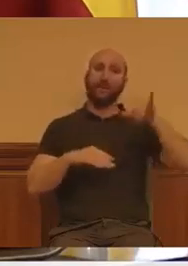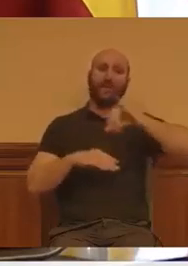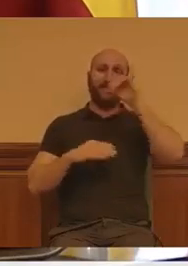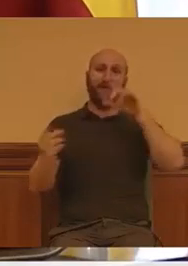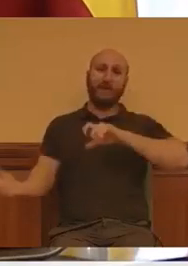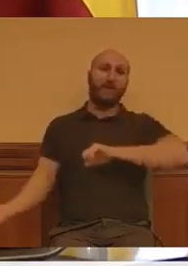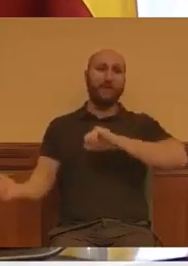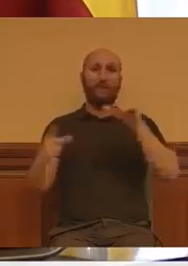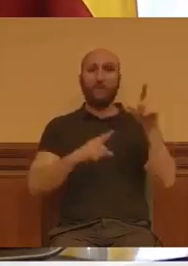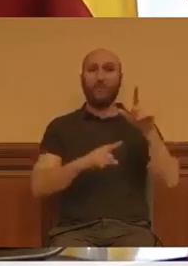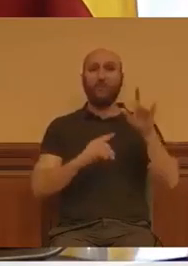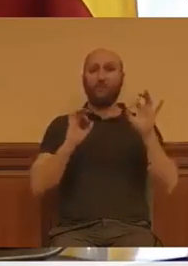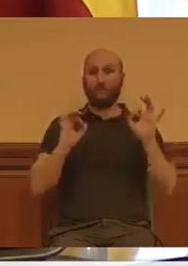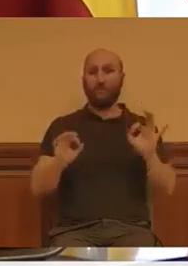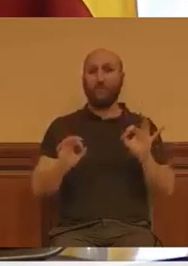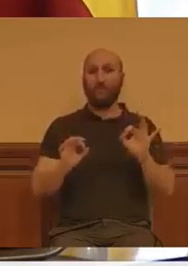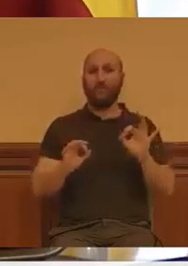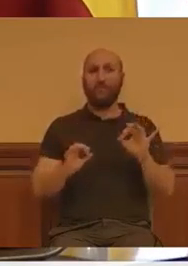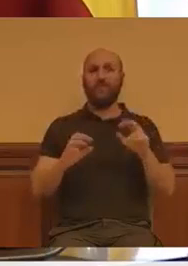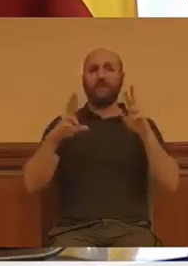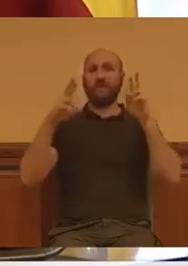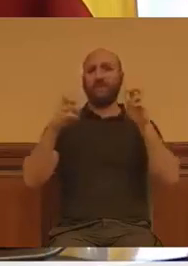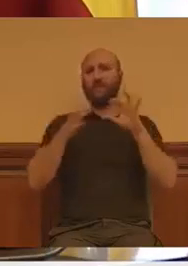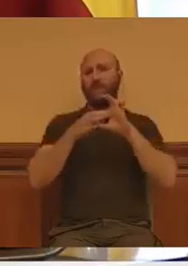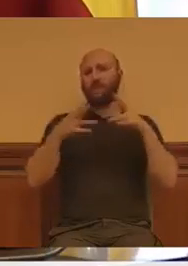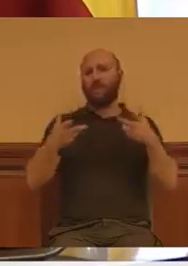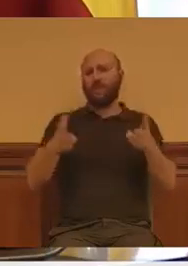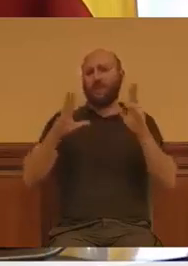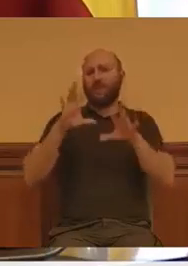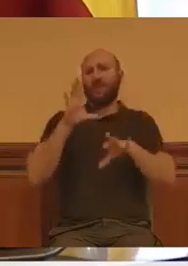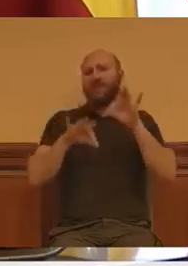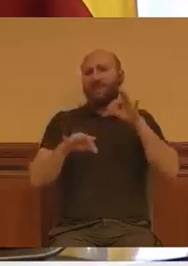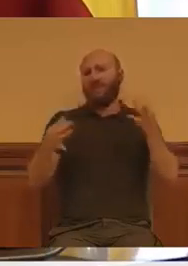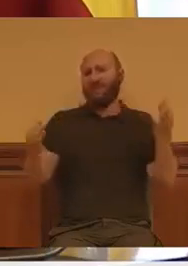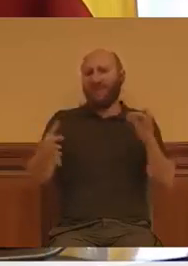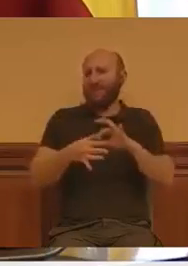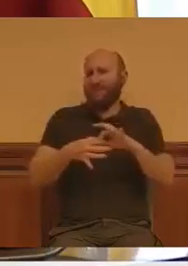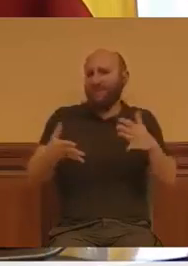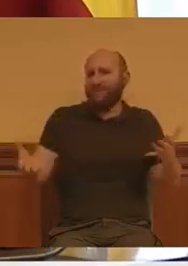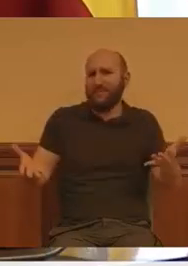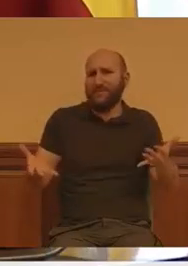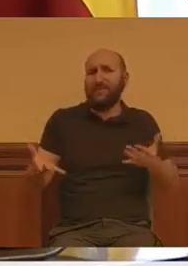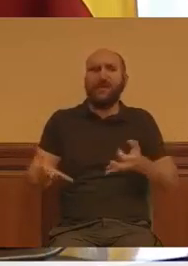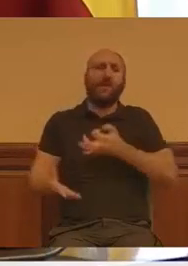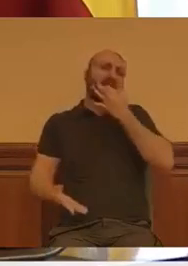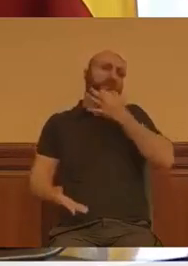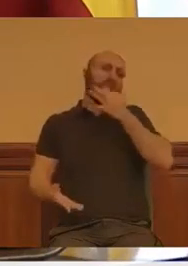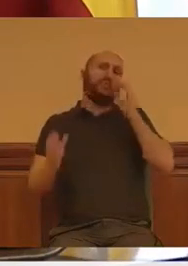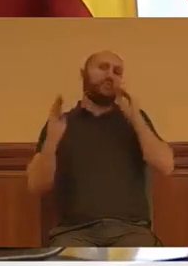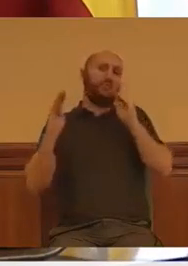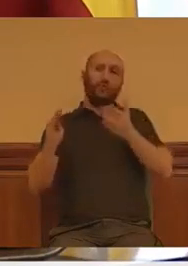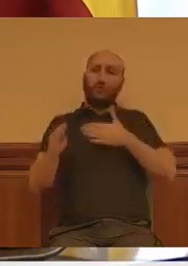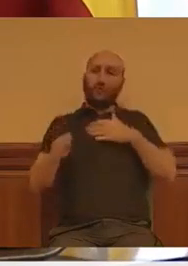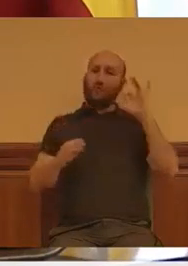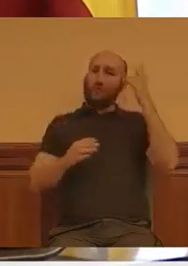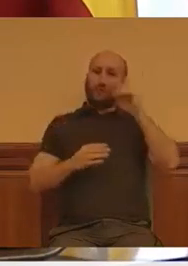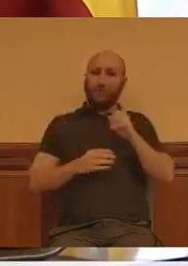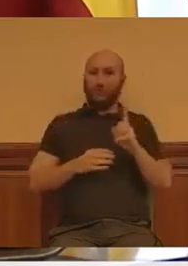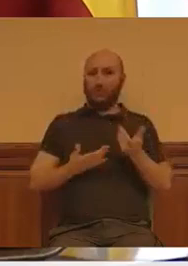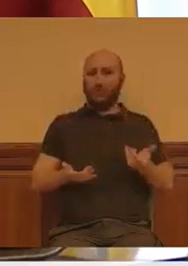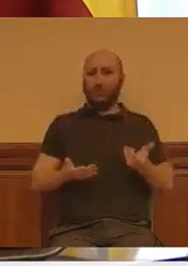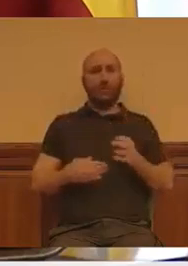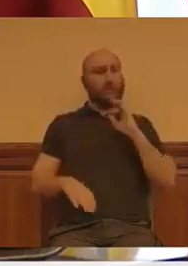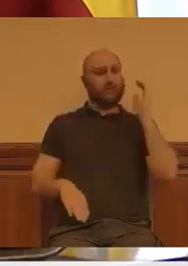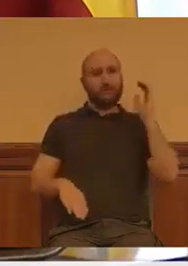¿Qué tiene esto que ver con la famosa libertad de elección, que es su discurso, que no es el nuestro? Cumplan,